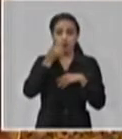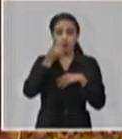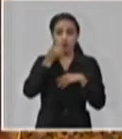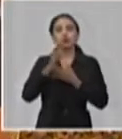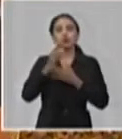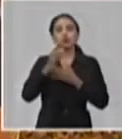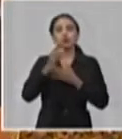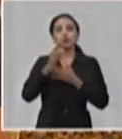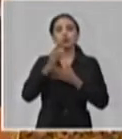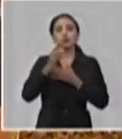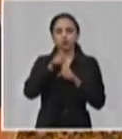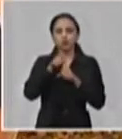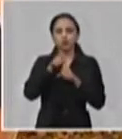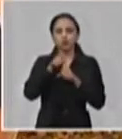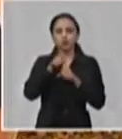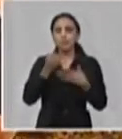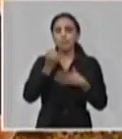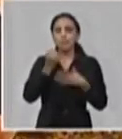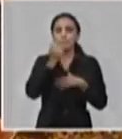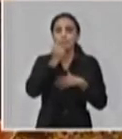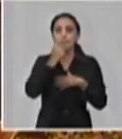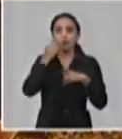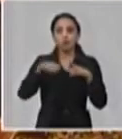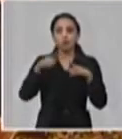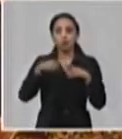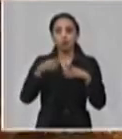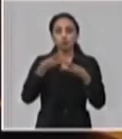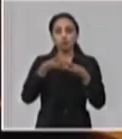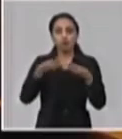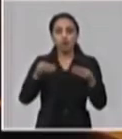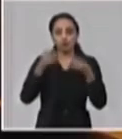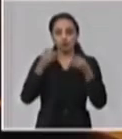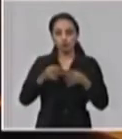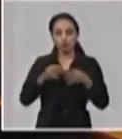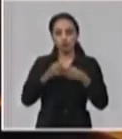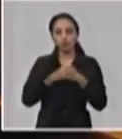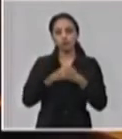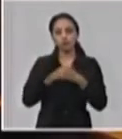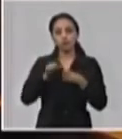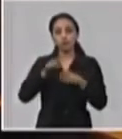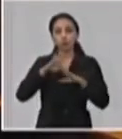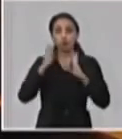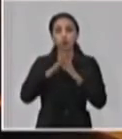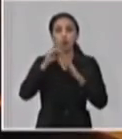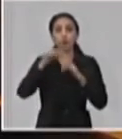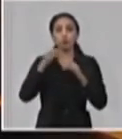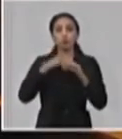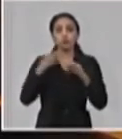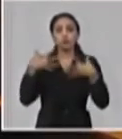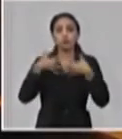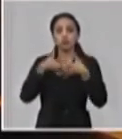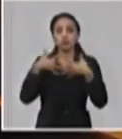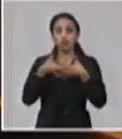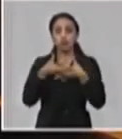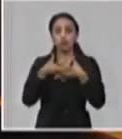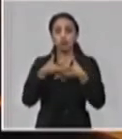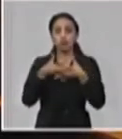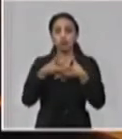en él, que es la incrementar los proyectos naturales, que es otro de los temas que están vinculados y que tanto